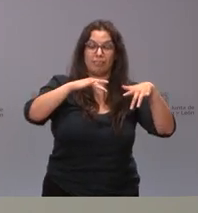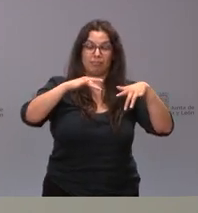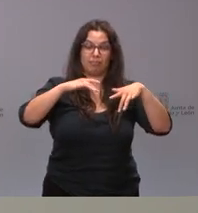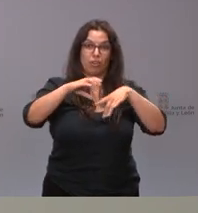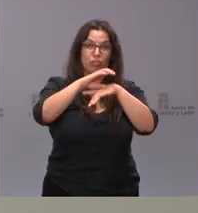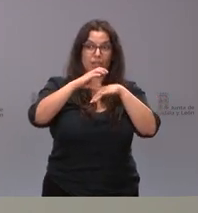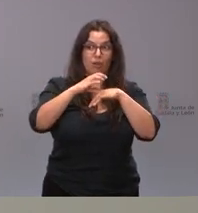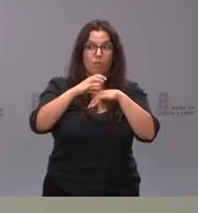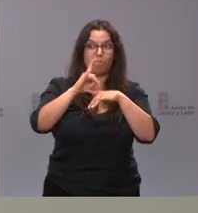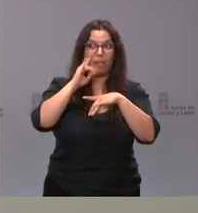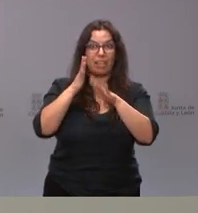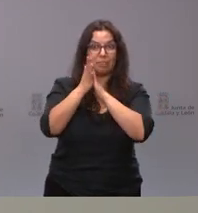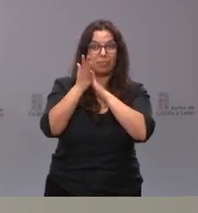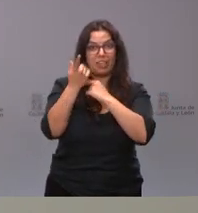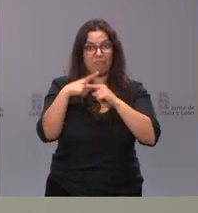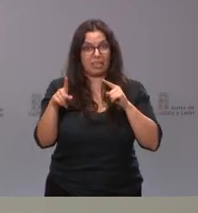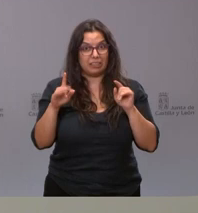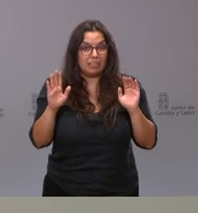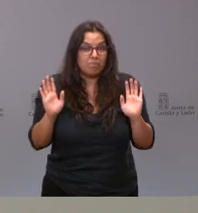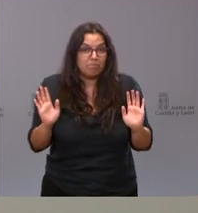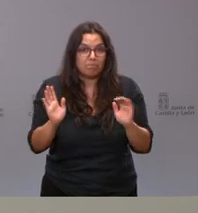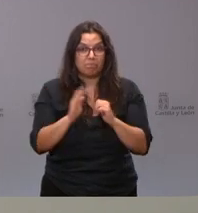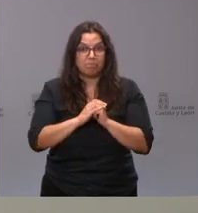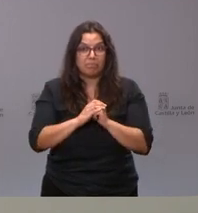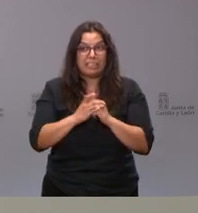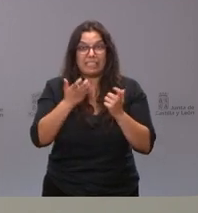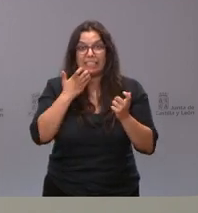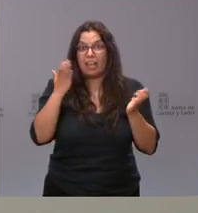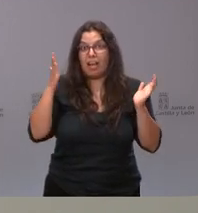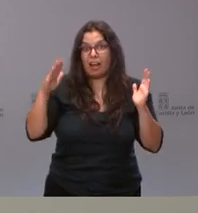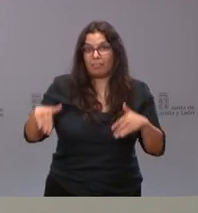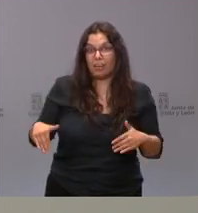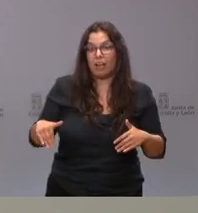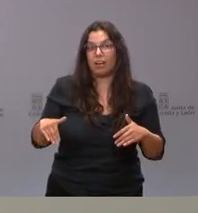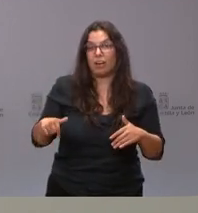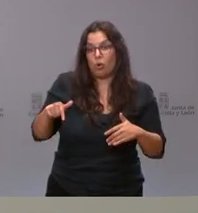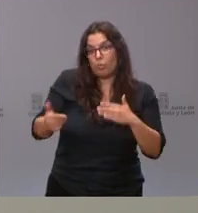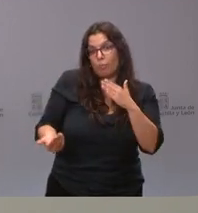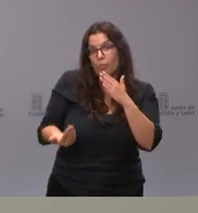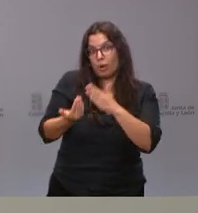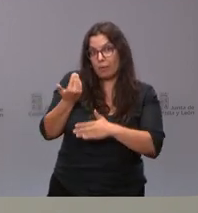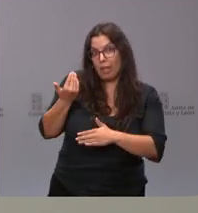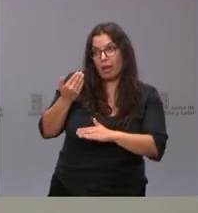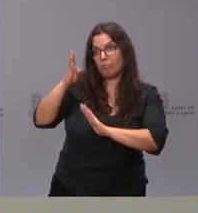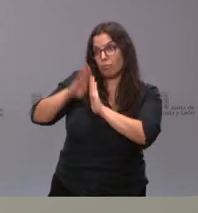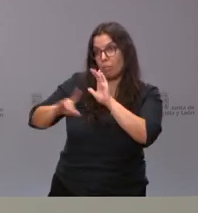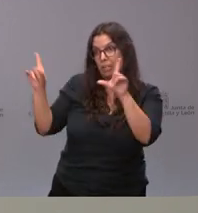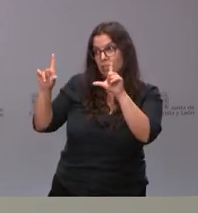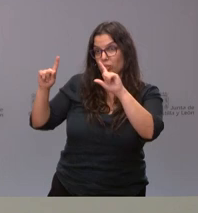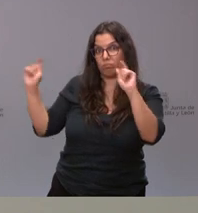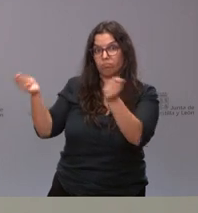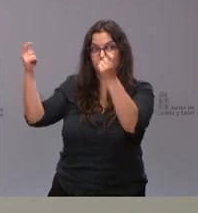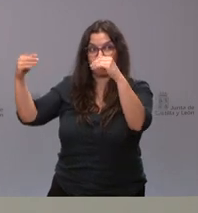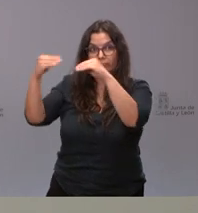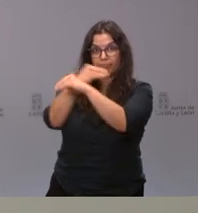comunicó fue otra cosa. Bien, si finalmente esta mañana en un programa de televisión ha anunciado algo diferente,